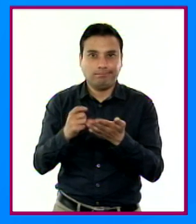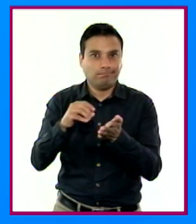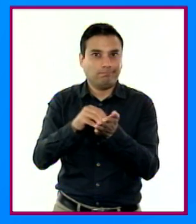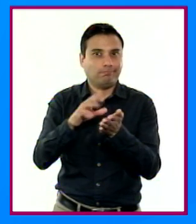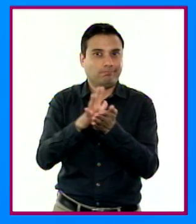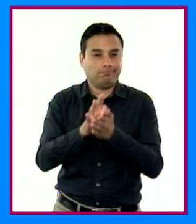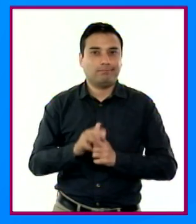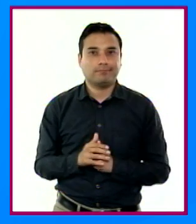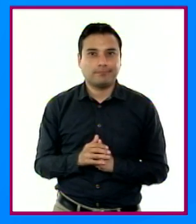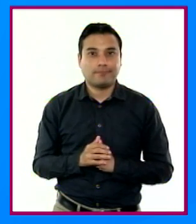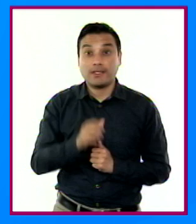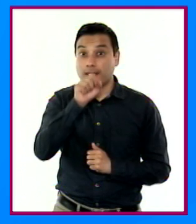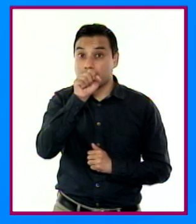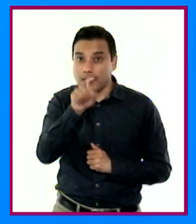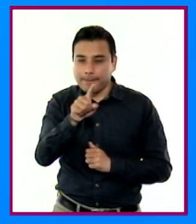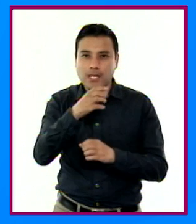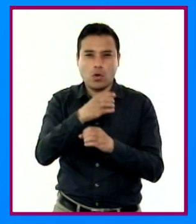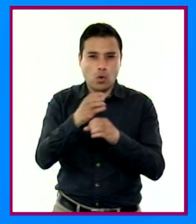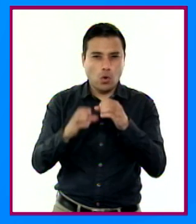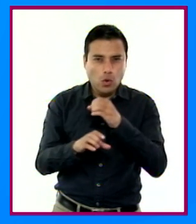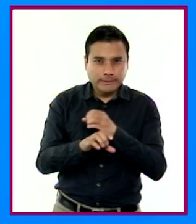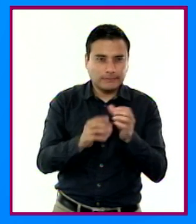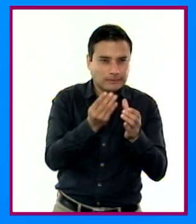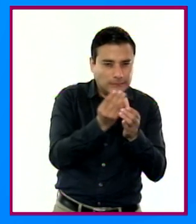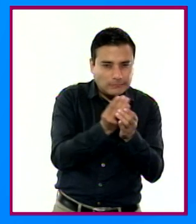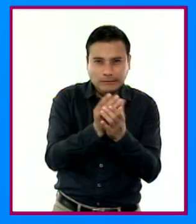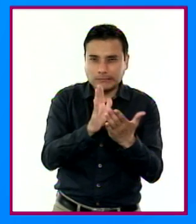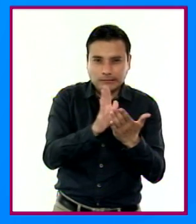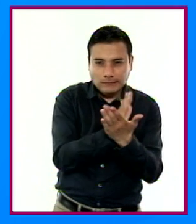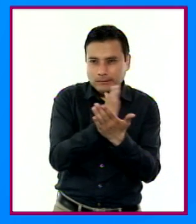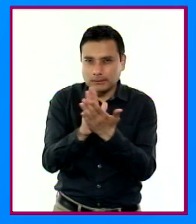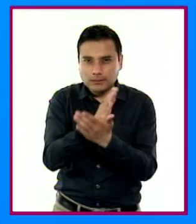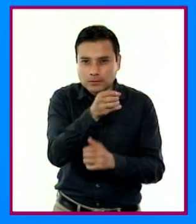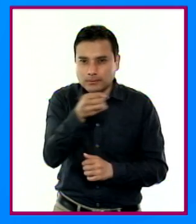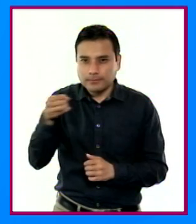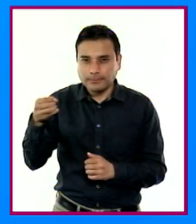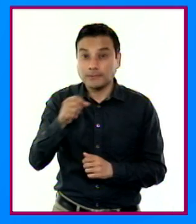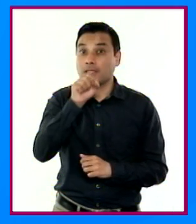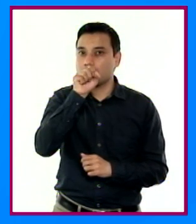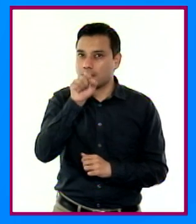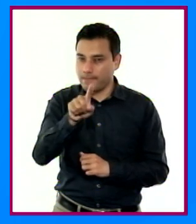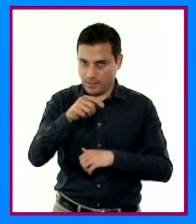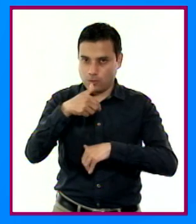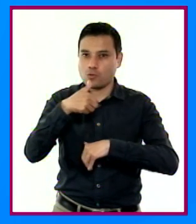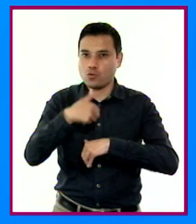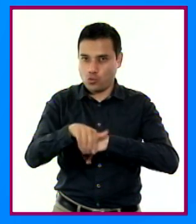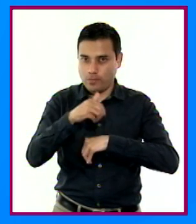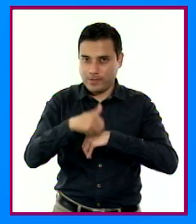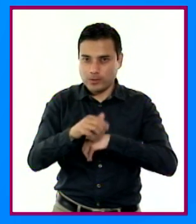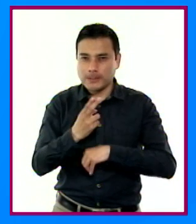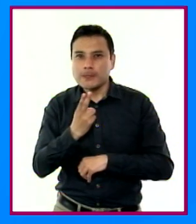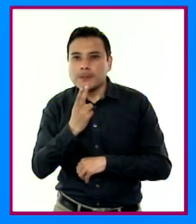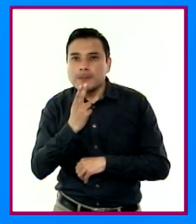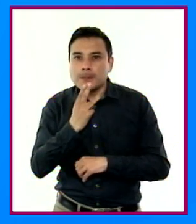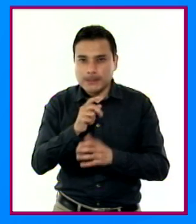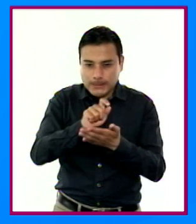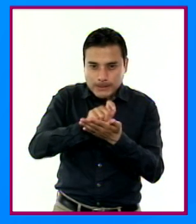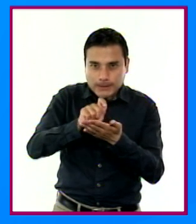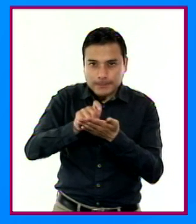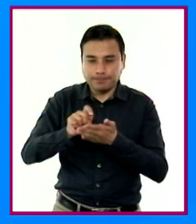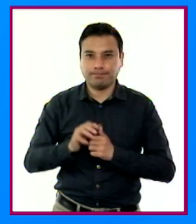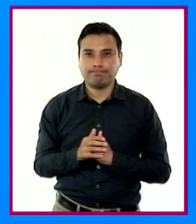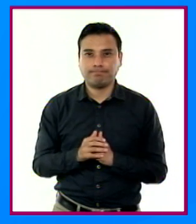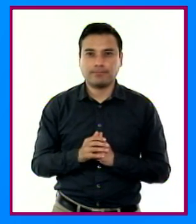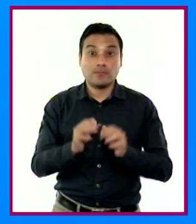letras, la clasificación de objetos y elementos, el uso de saberes numéricos, el